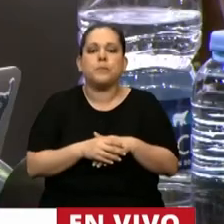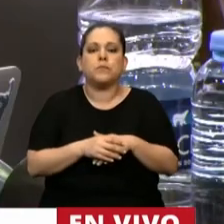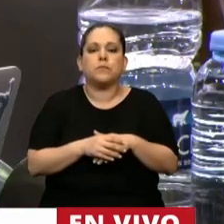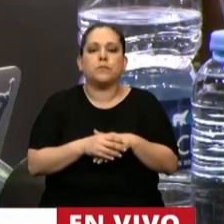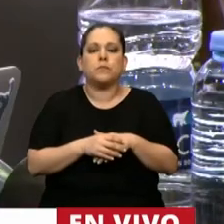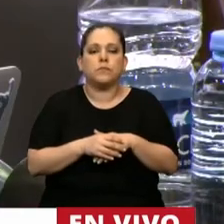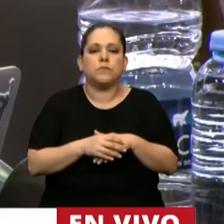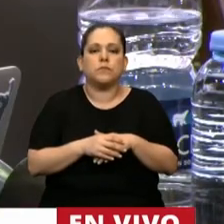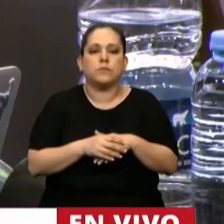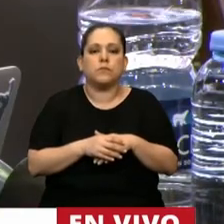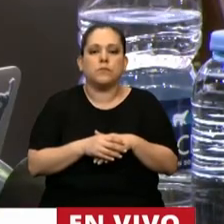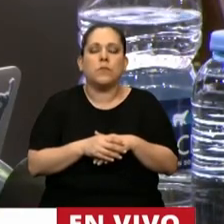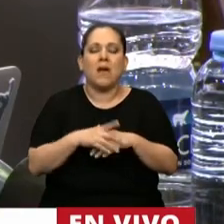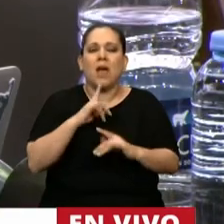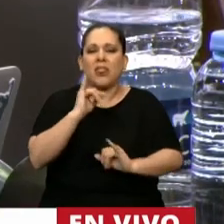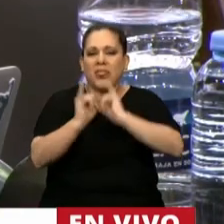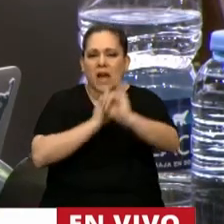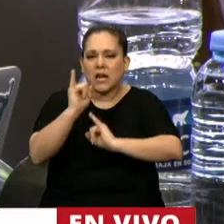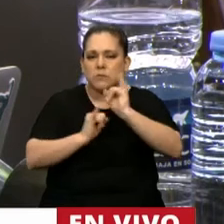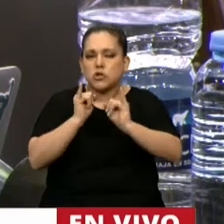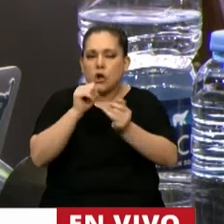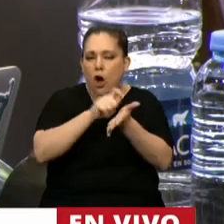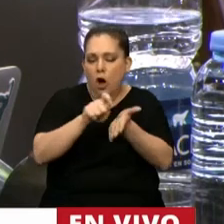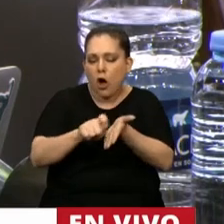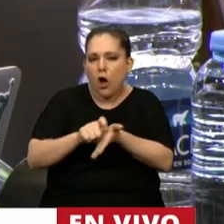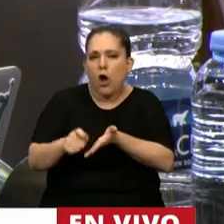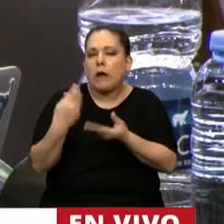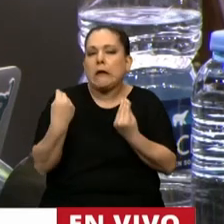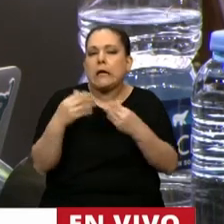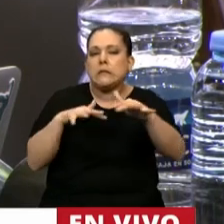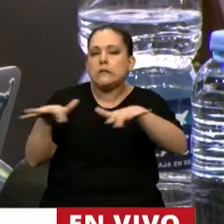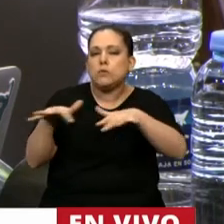pormenorizada descripción de lo que ocurrió